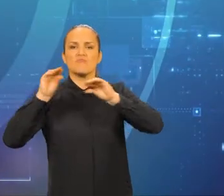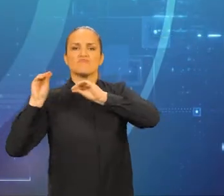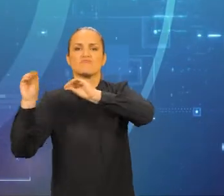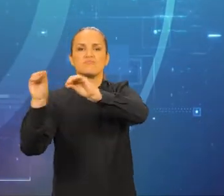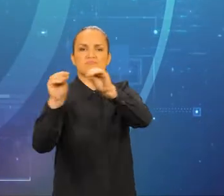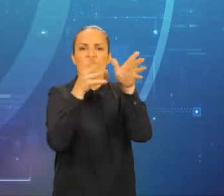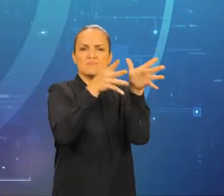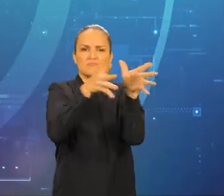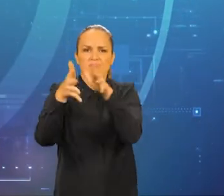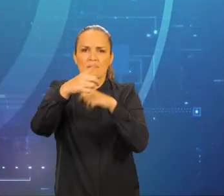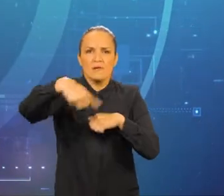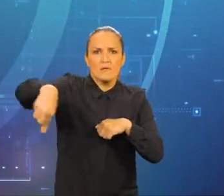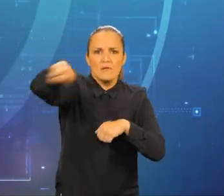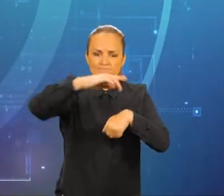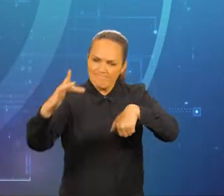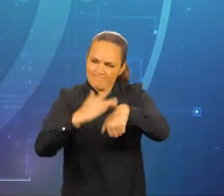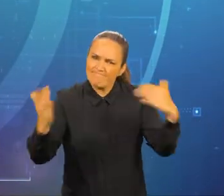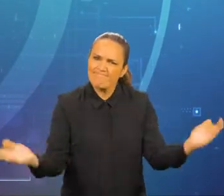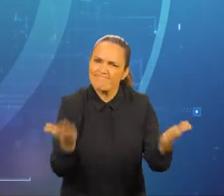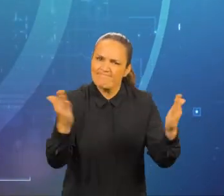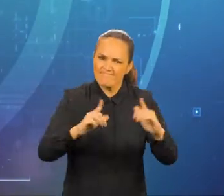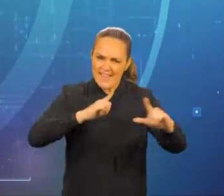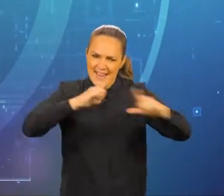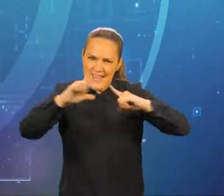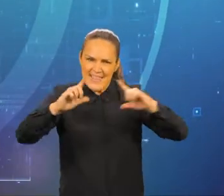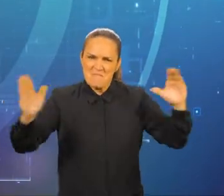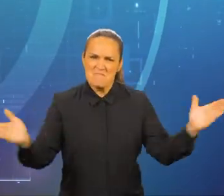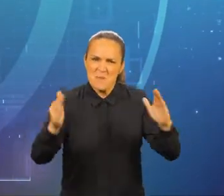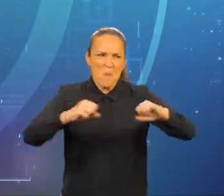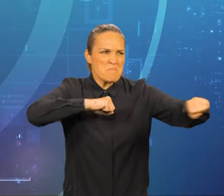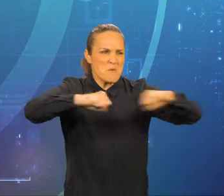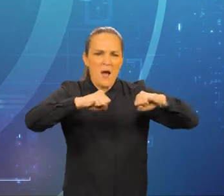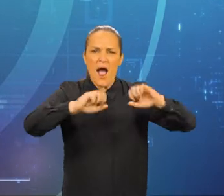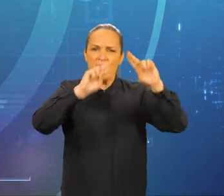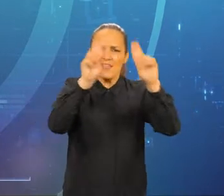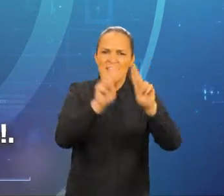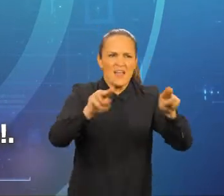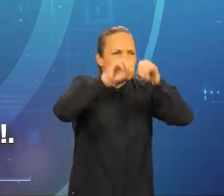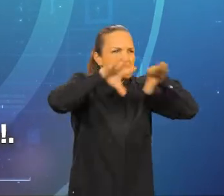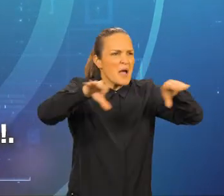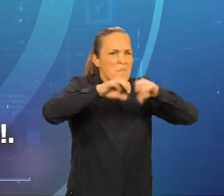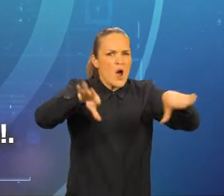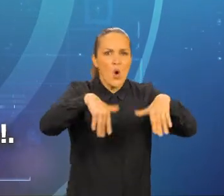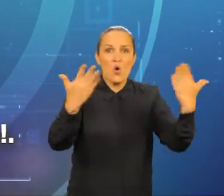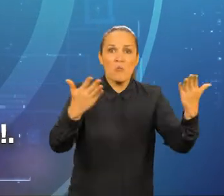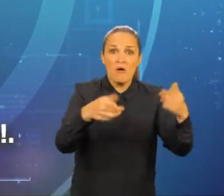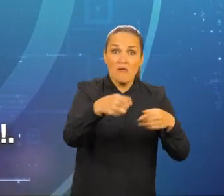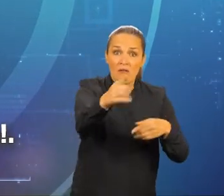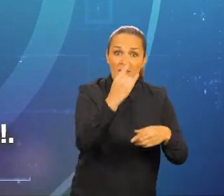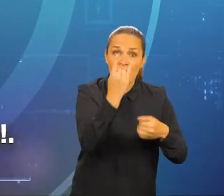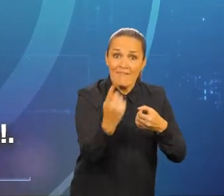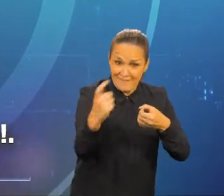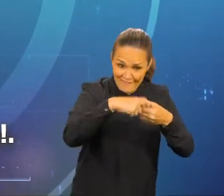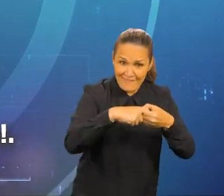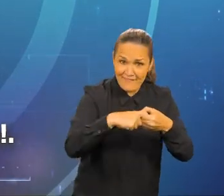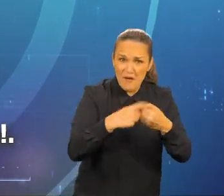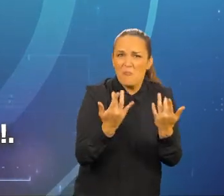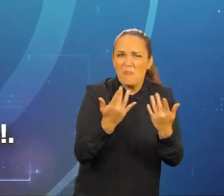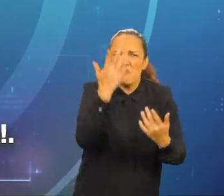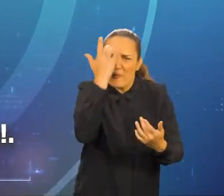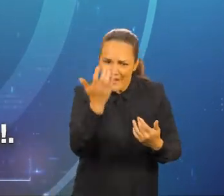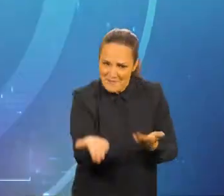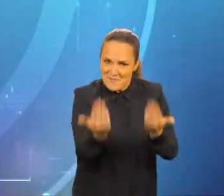espacio de formación para motivar e impulsar el activismo digital. ¿Qué esperas para inscribirte?